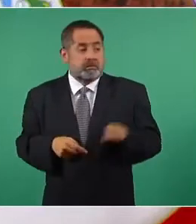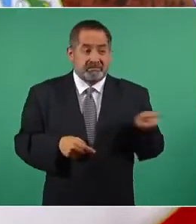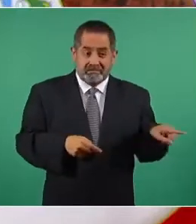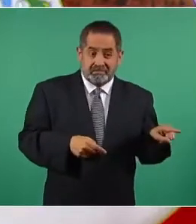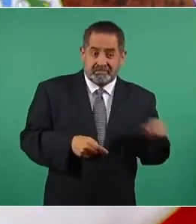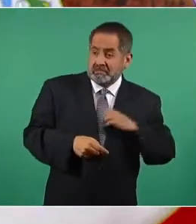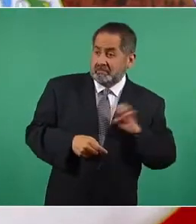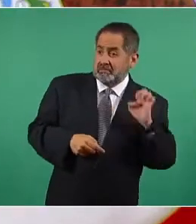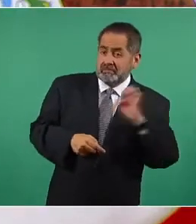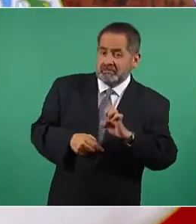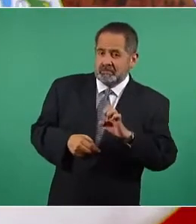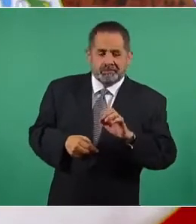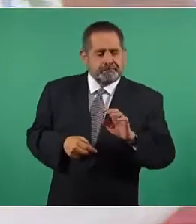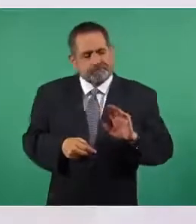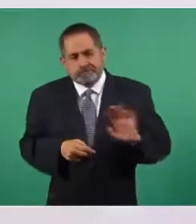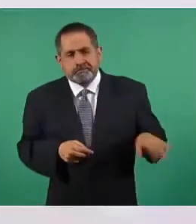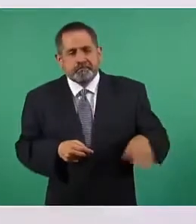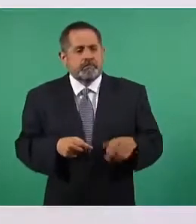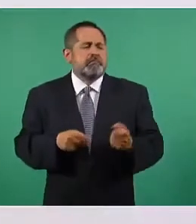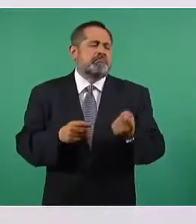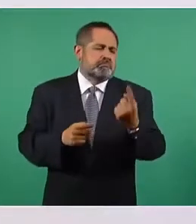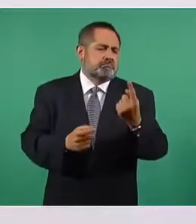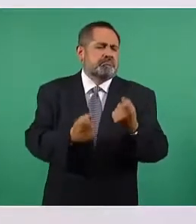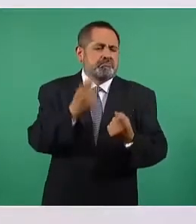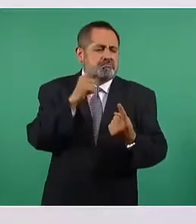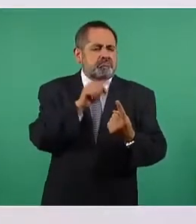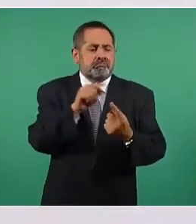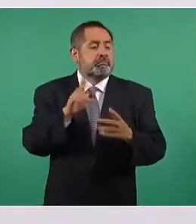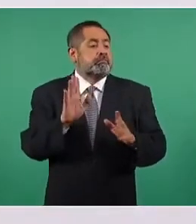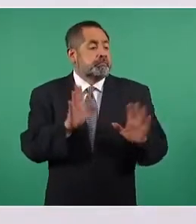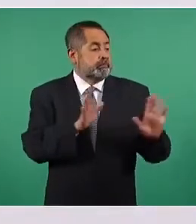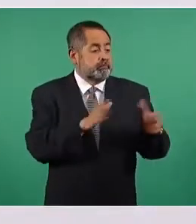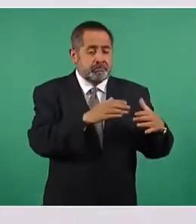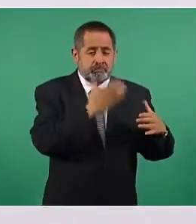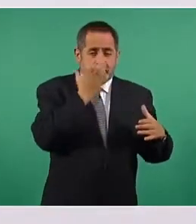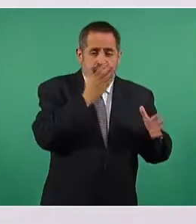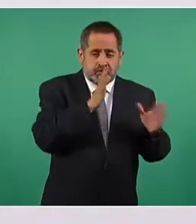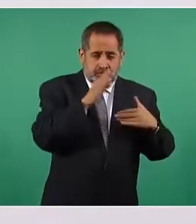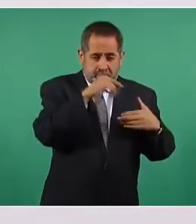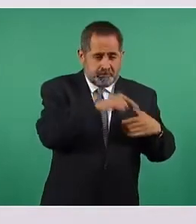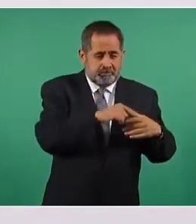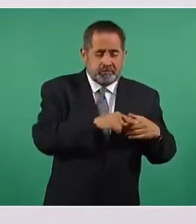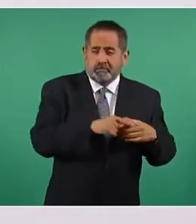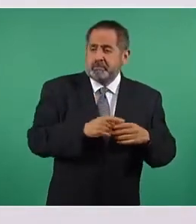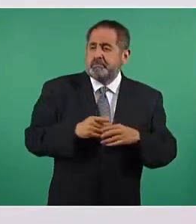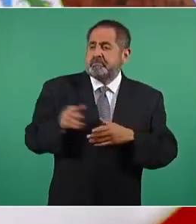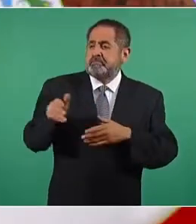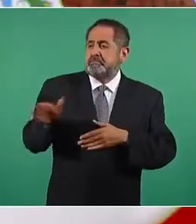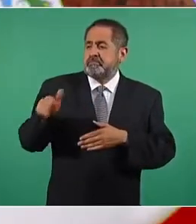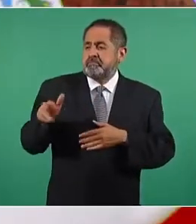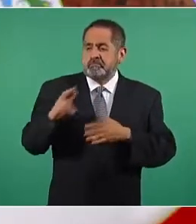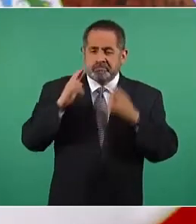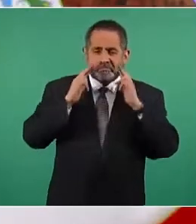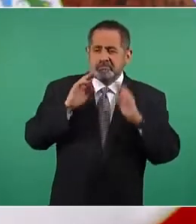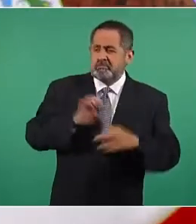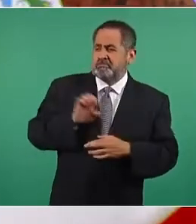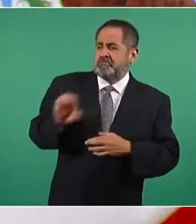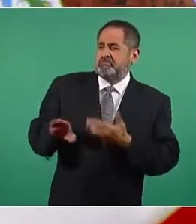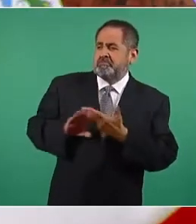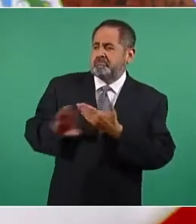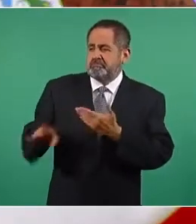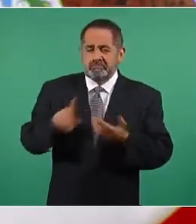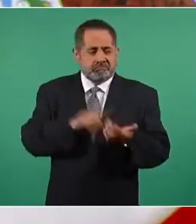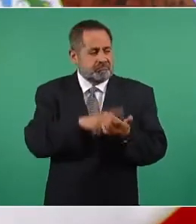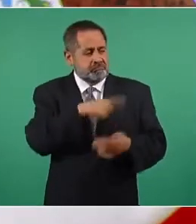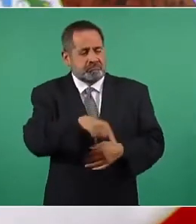porque con honrosas excepciones los conservadores son clasistas, racistas e